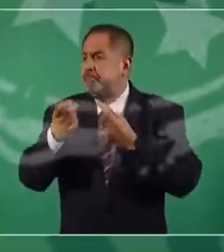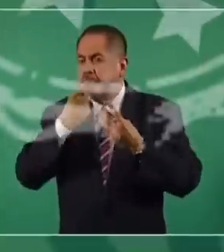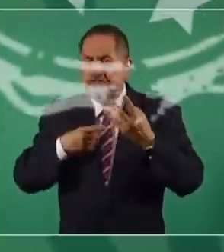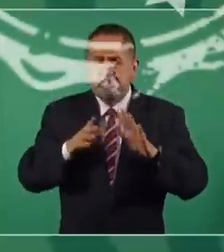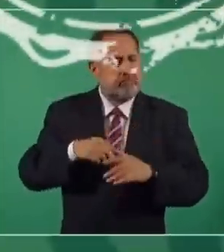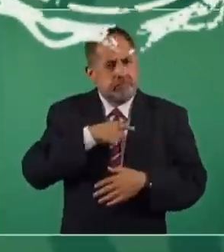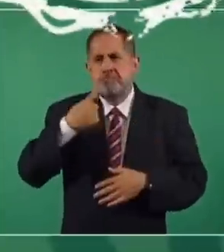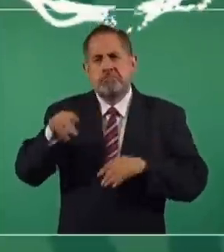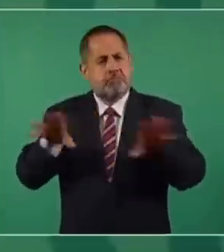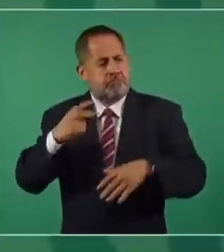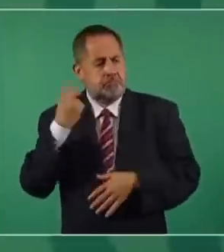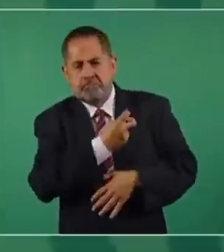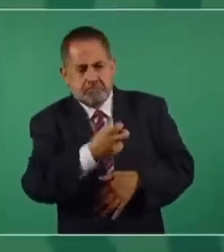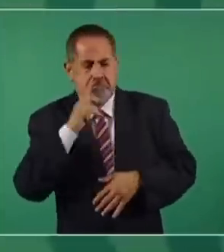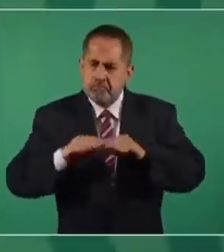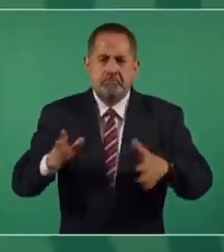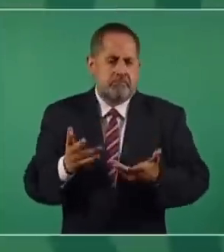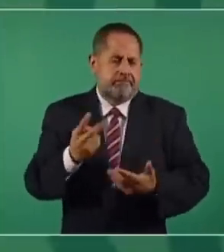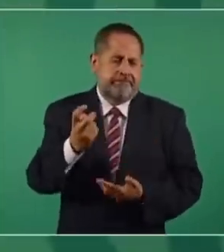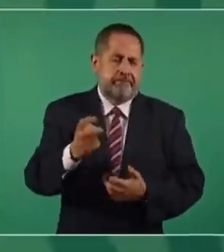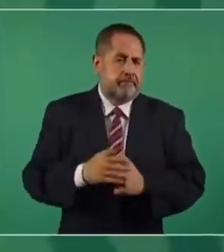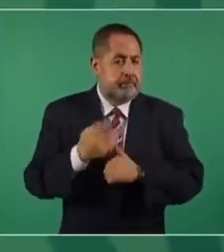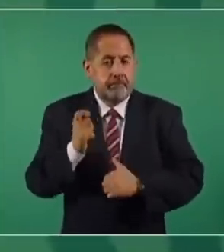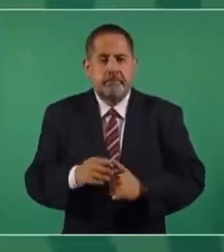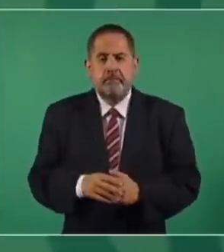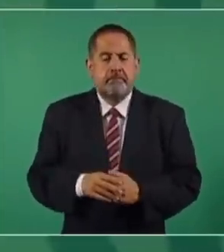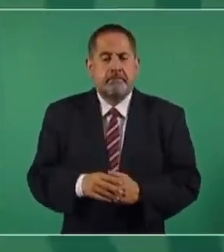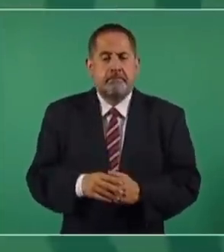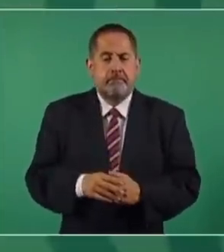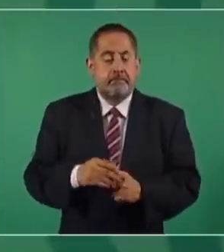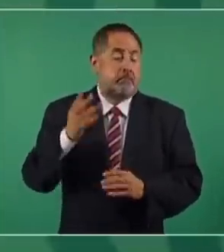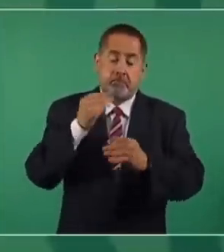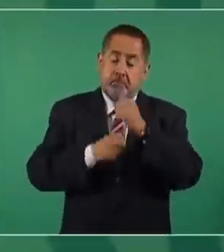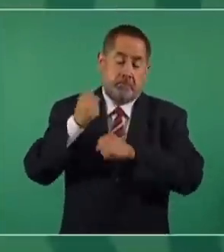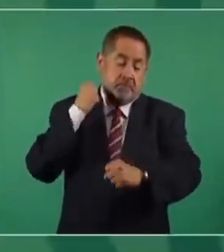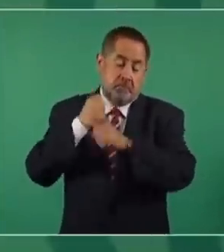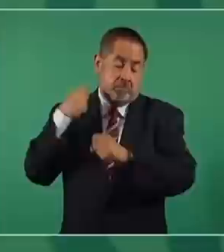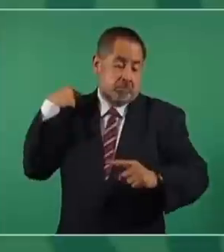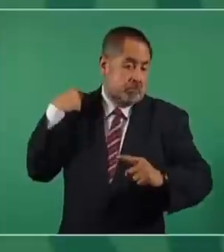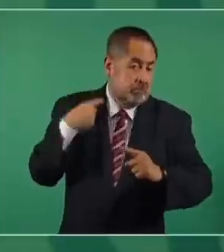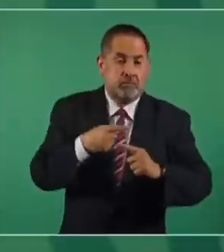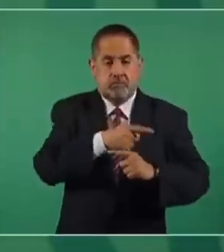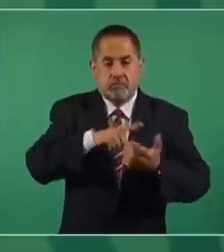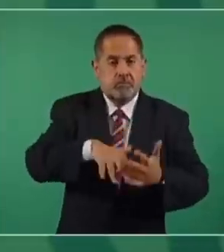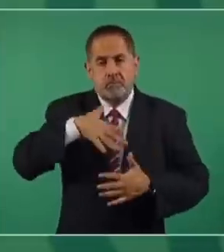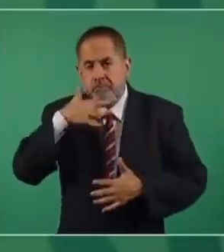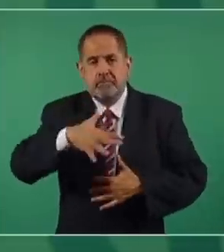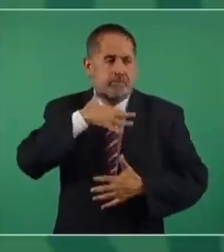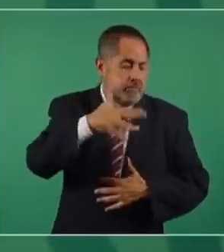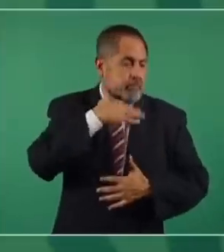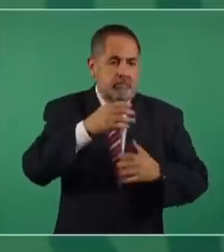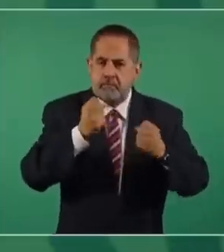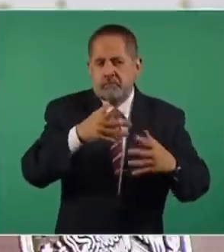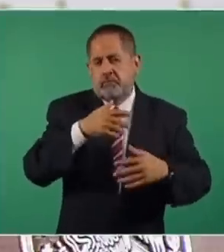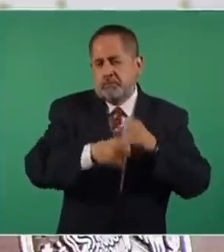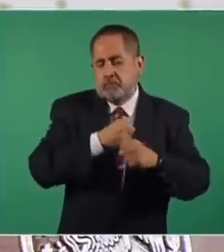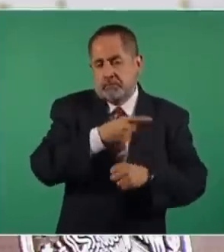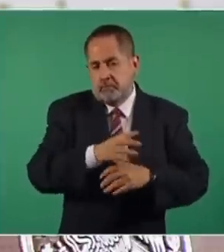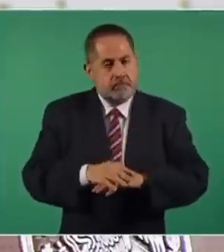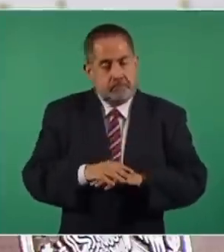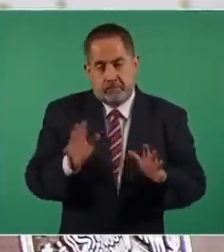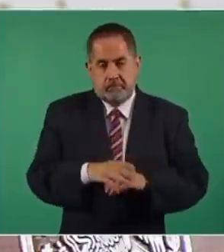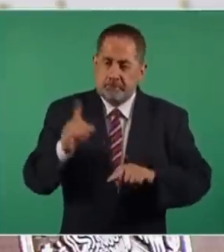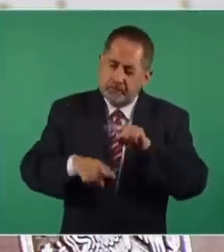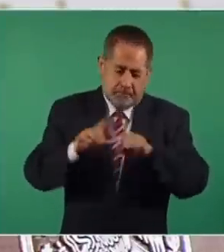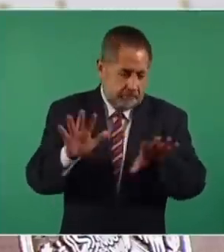Hay que denunciar, porque fue mucho tiempo de corrupción, mucho tiempo. Entonces, limpiar